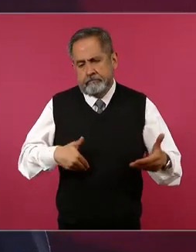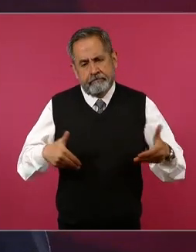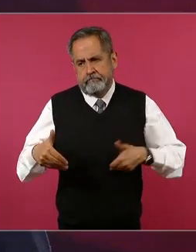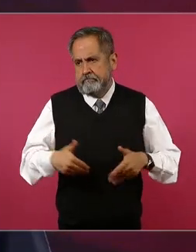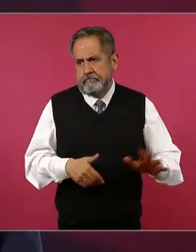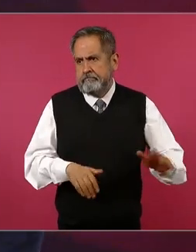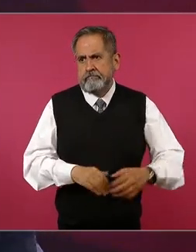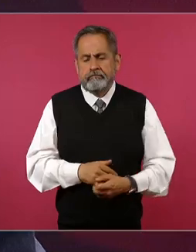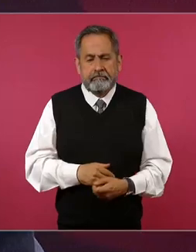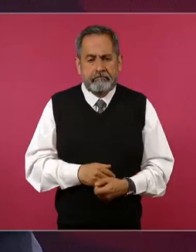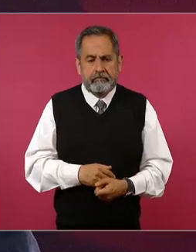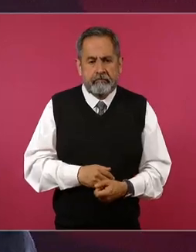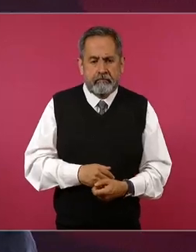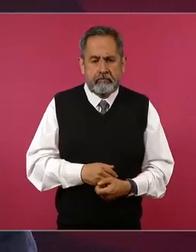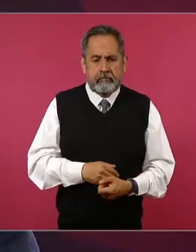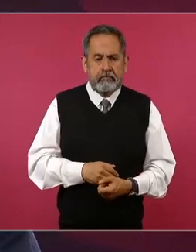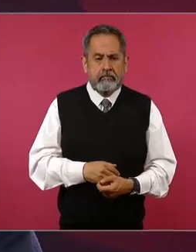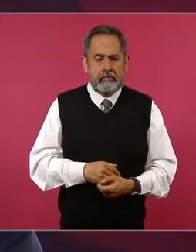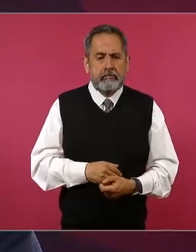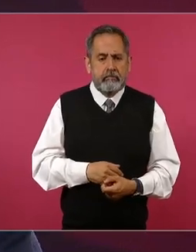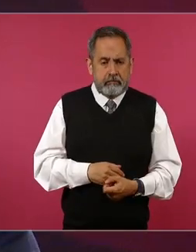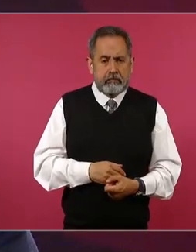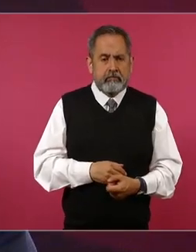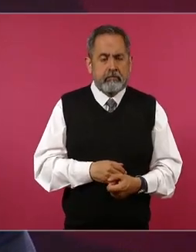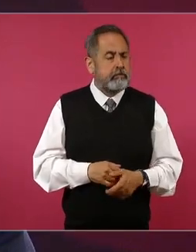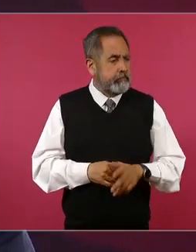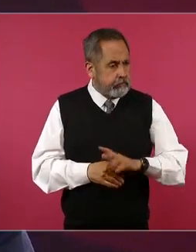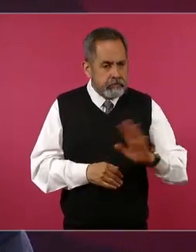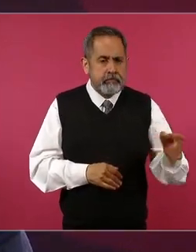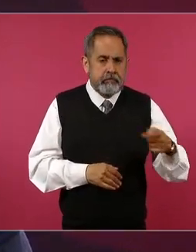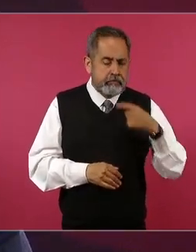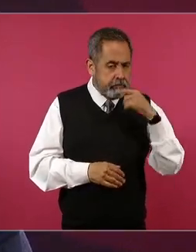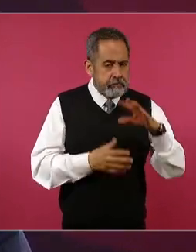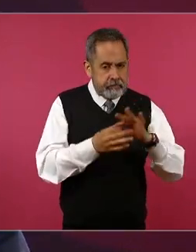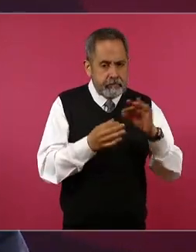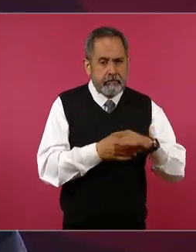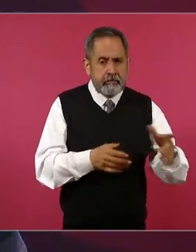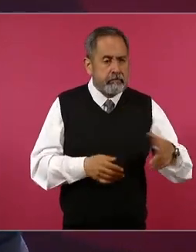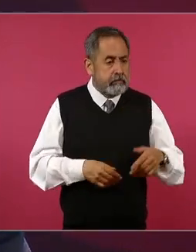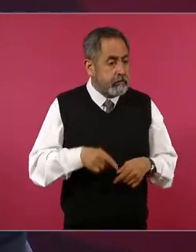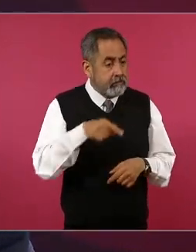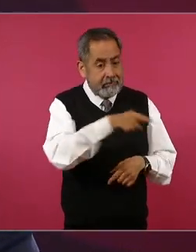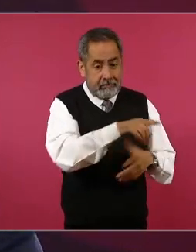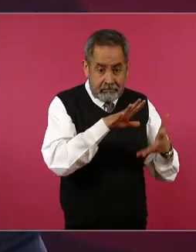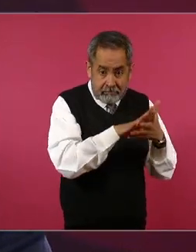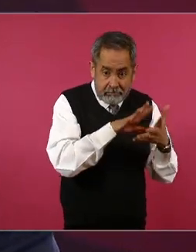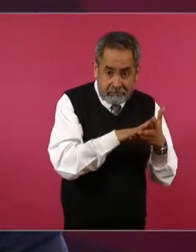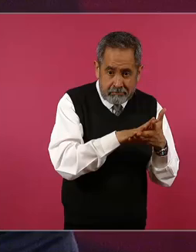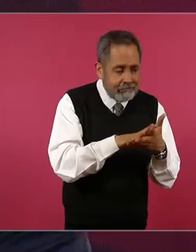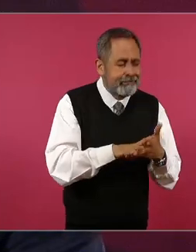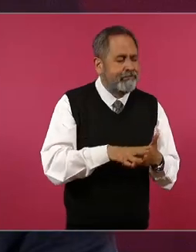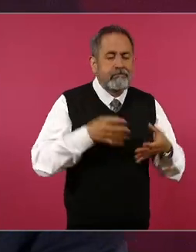y se dio libertad a gente que